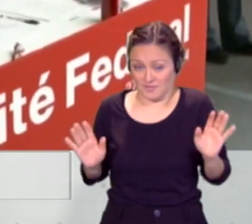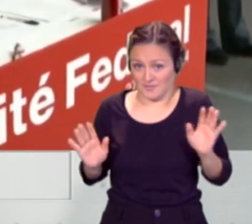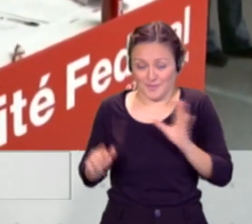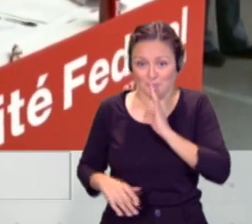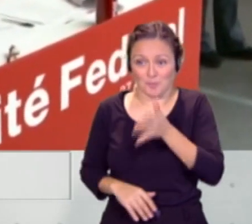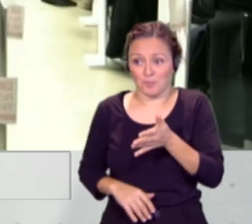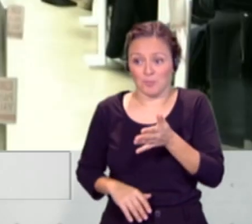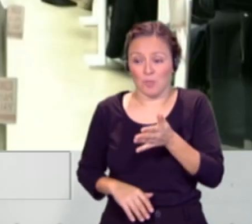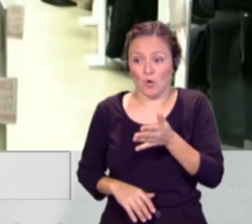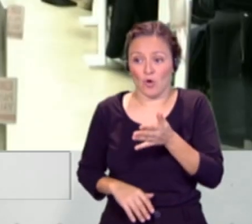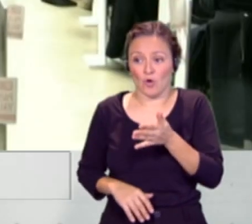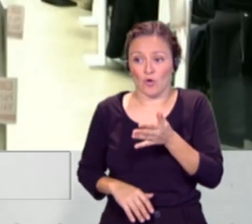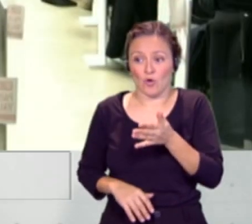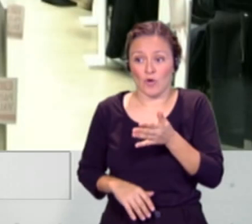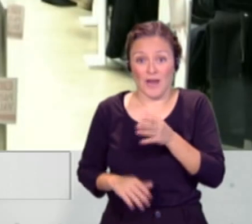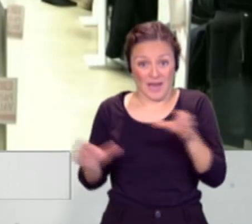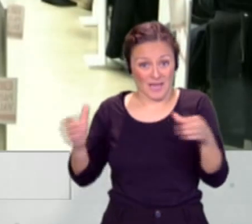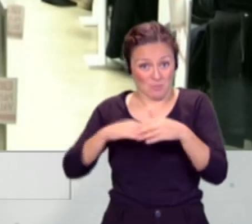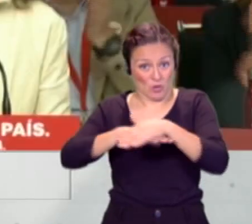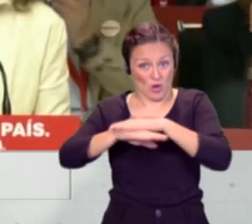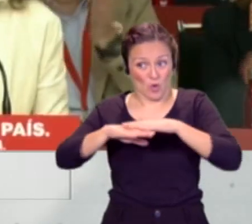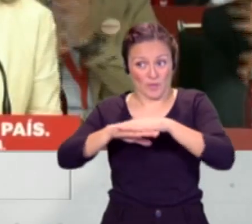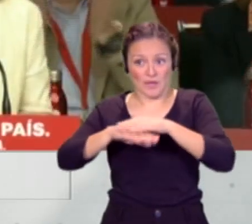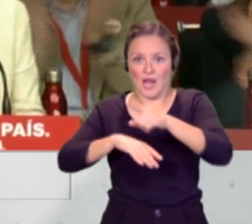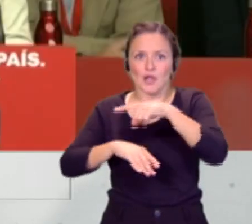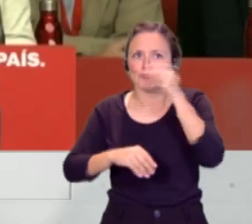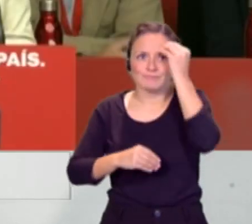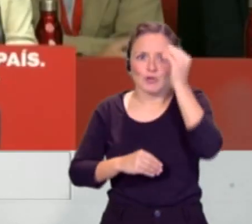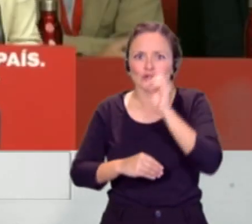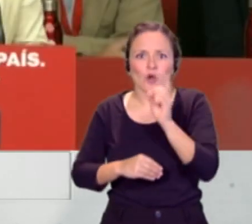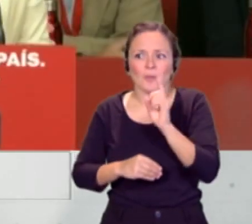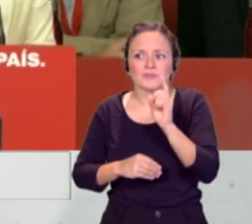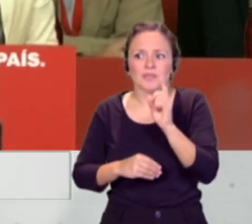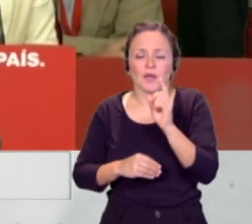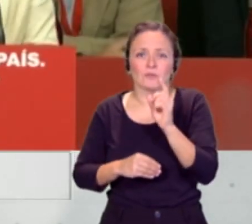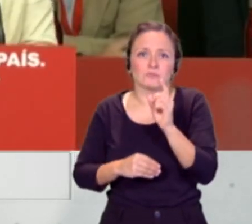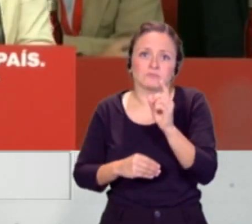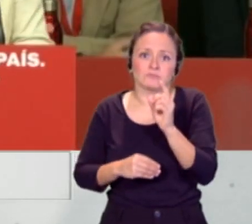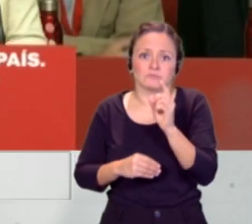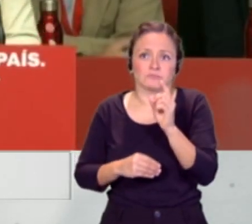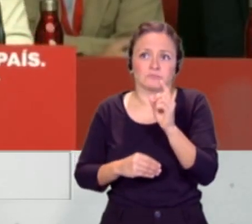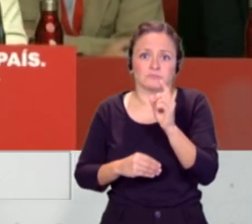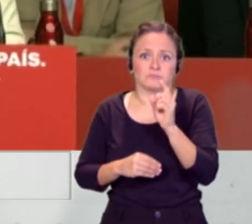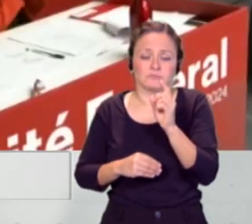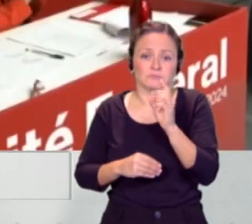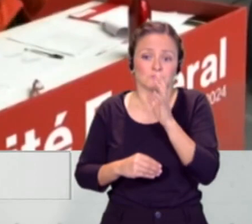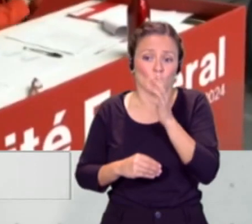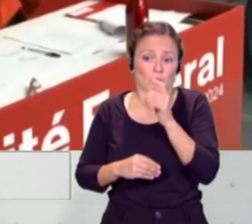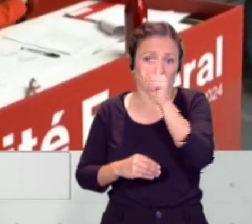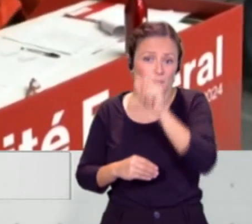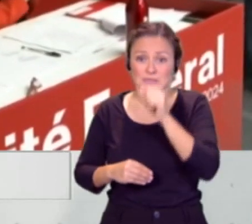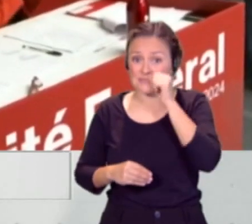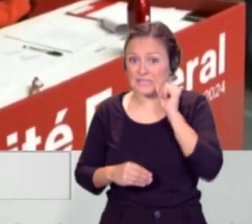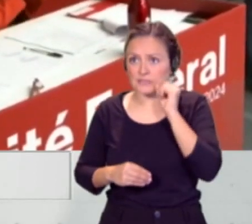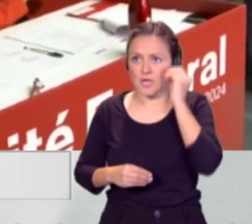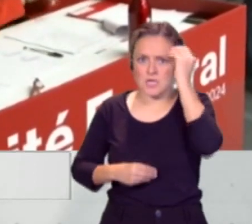contemplado es que posiblemente una de las grandes cosas que atormenta y presiona al presidente es su